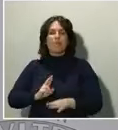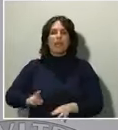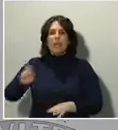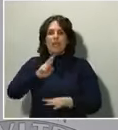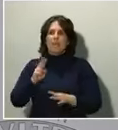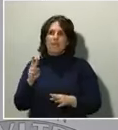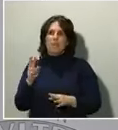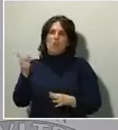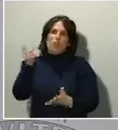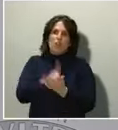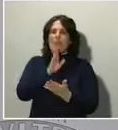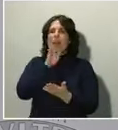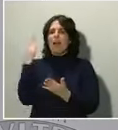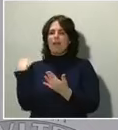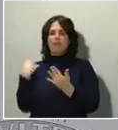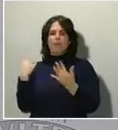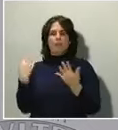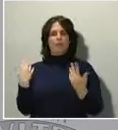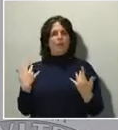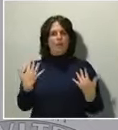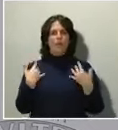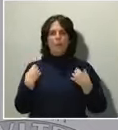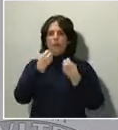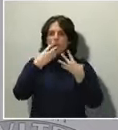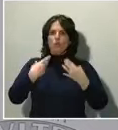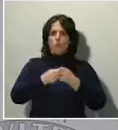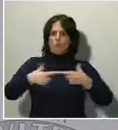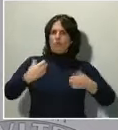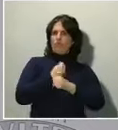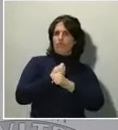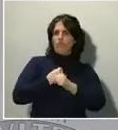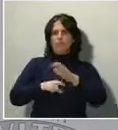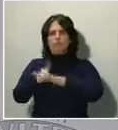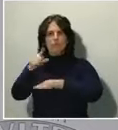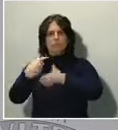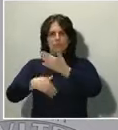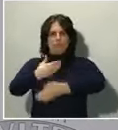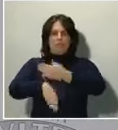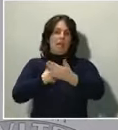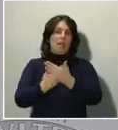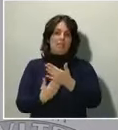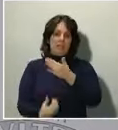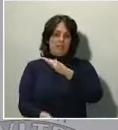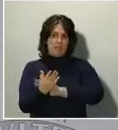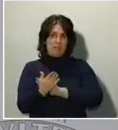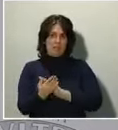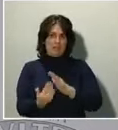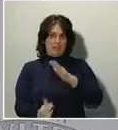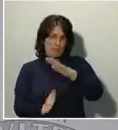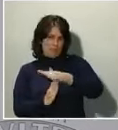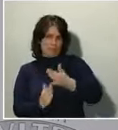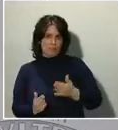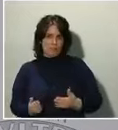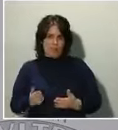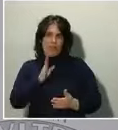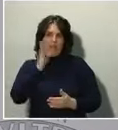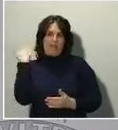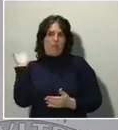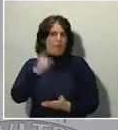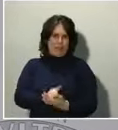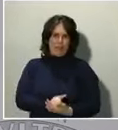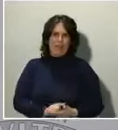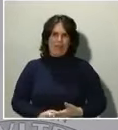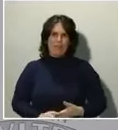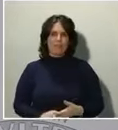hasta el momento que surgió la pandemia en el mundo. Y, finalmente, decir que, efectivamente, el Banco Central